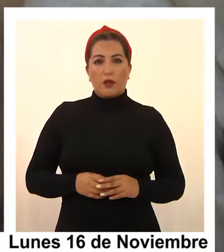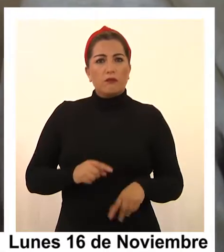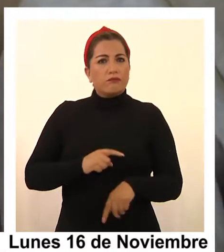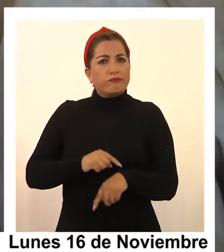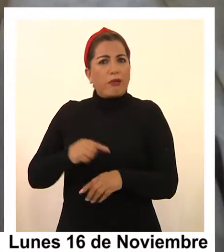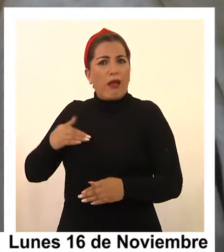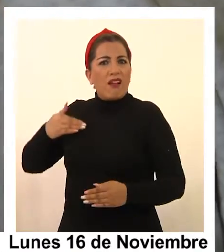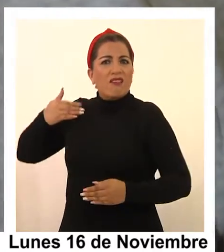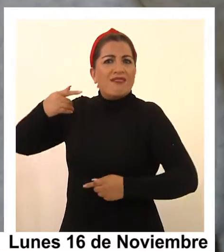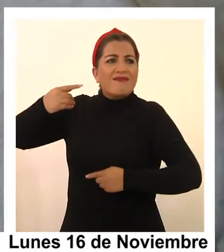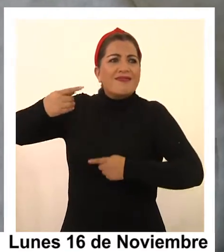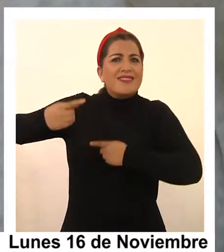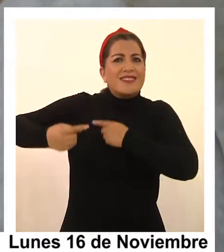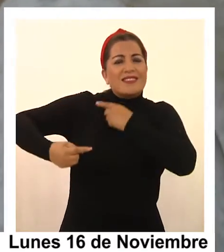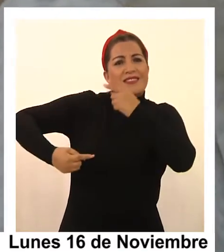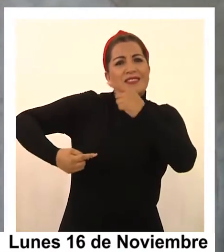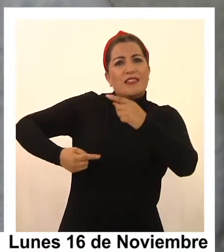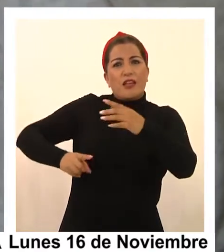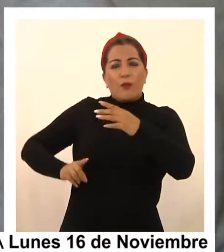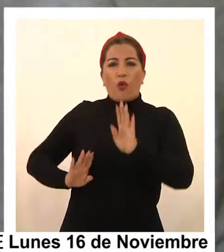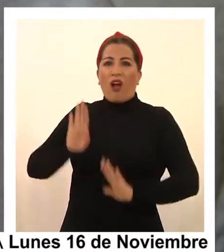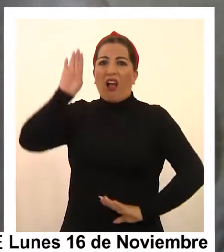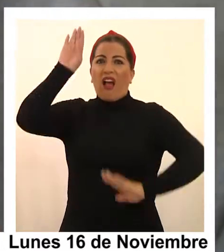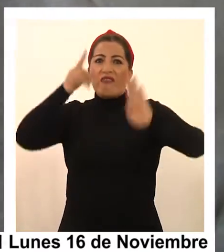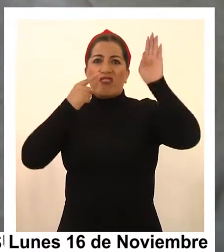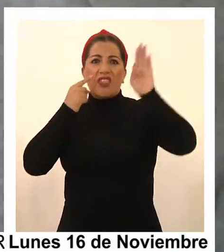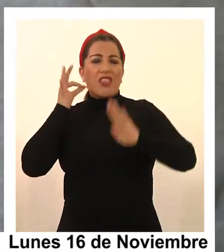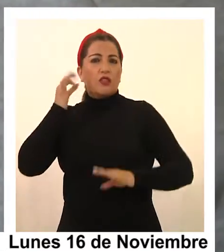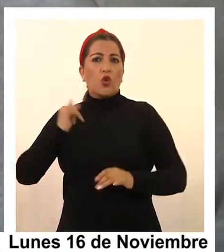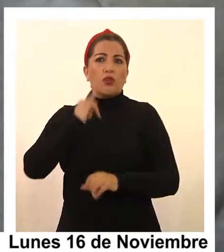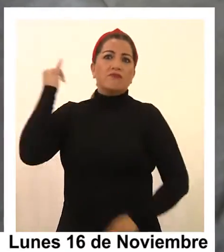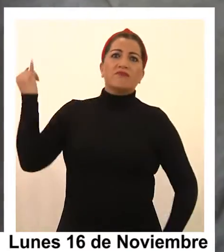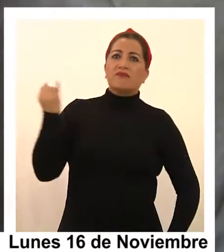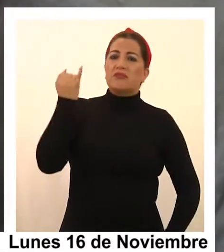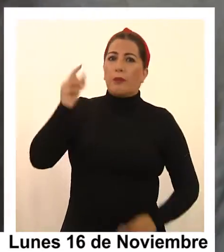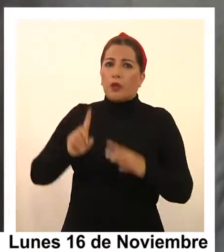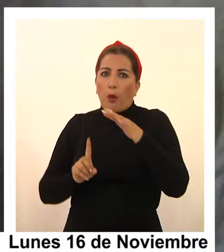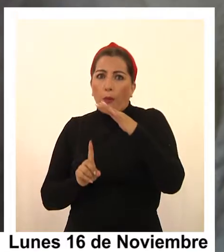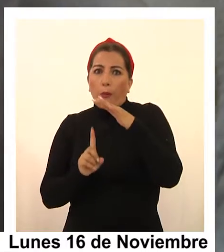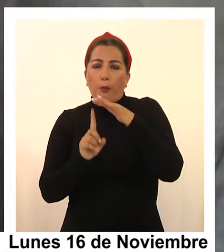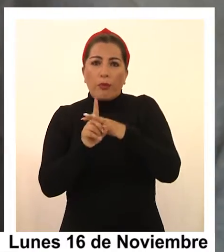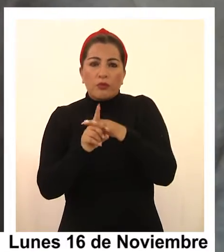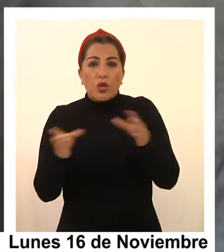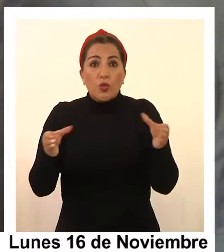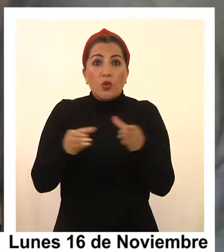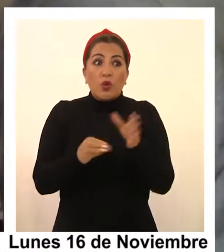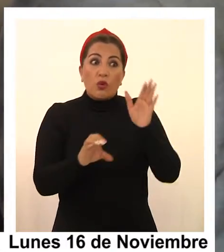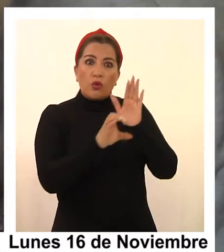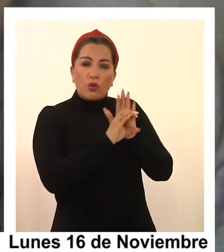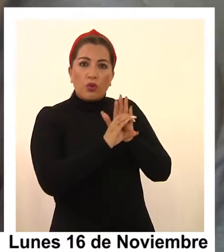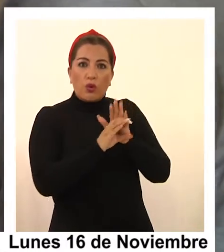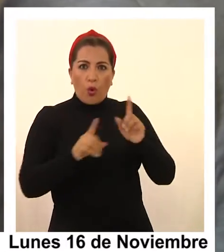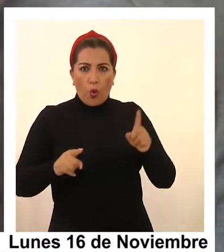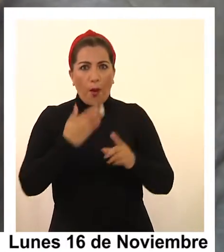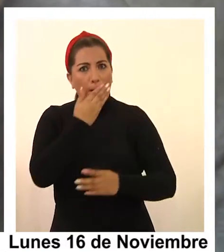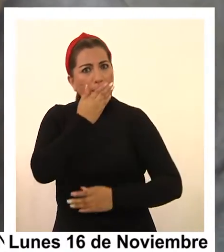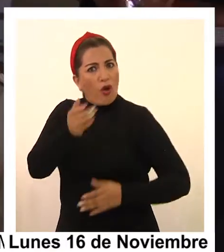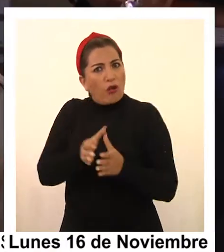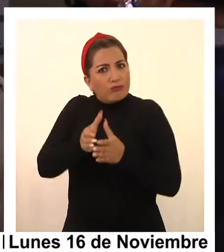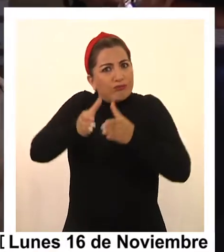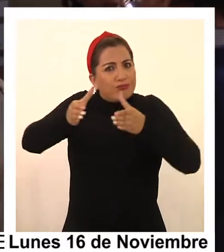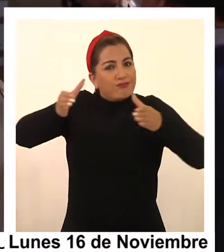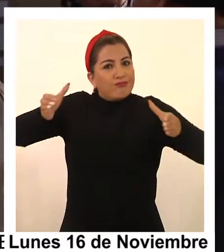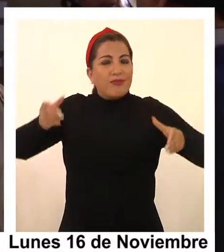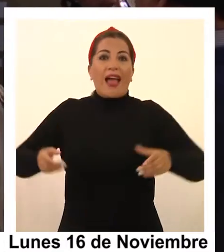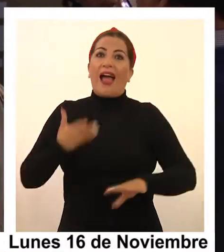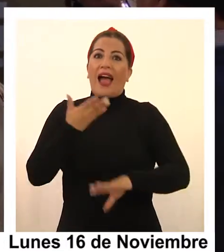A medida que pasa el tiempo y que la alternativa de que aparezcan candidatos independientes a la Convención Constituyente